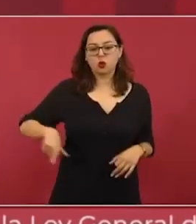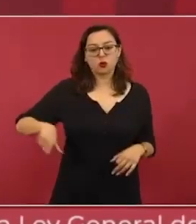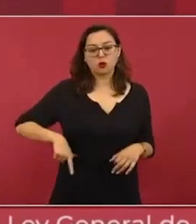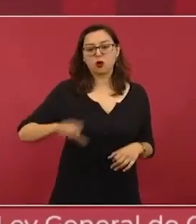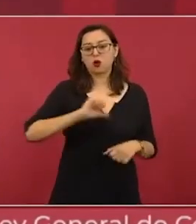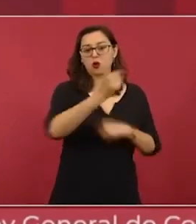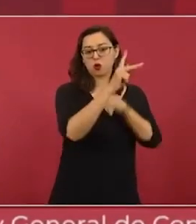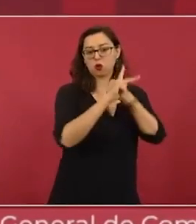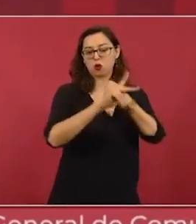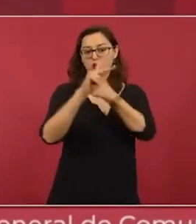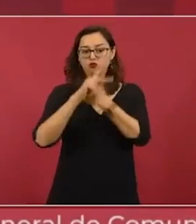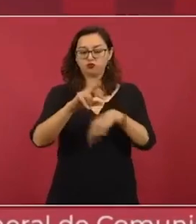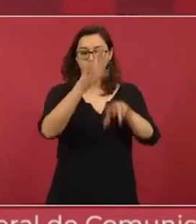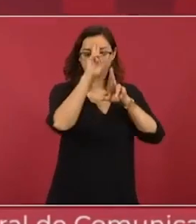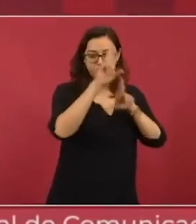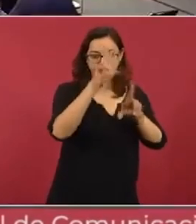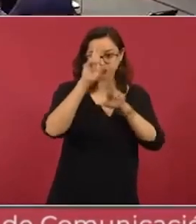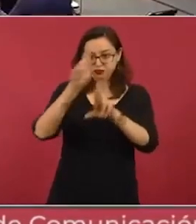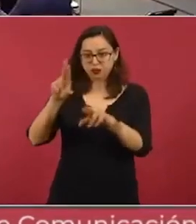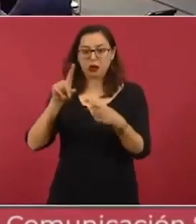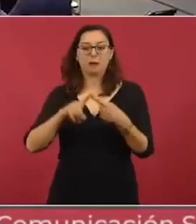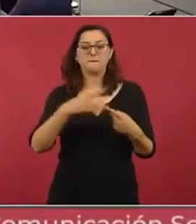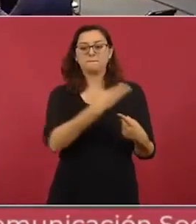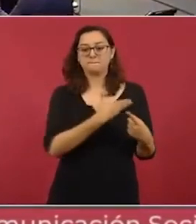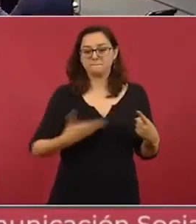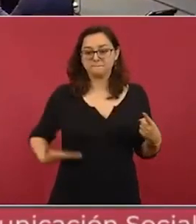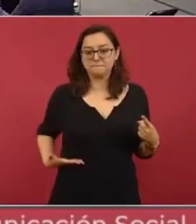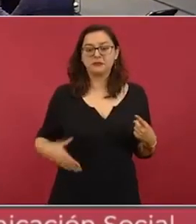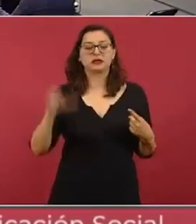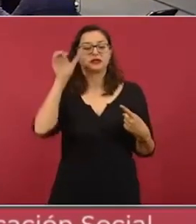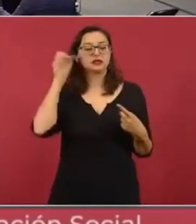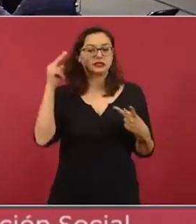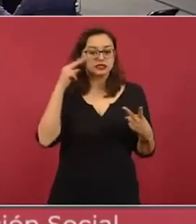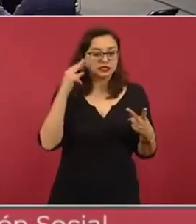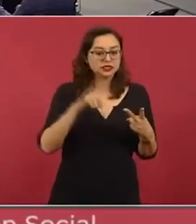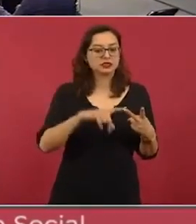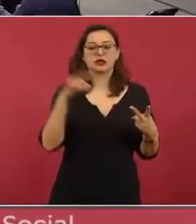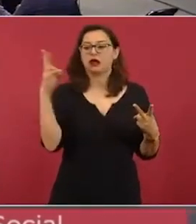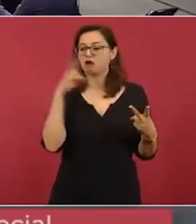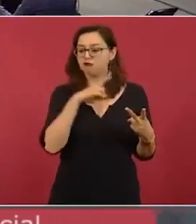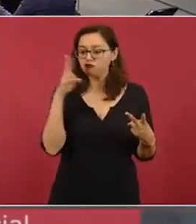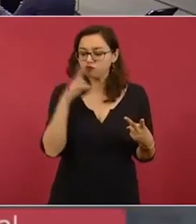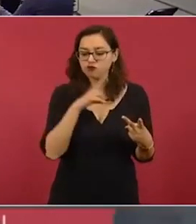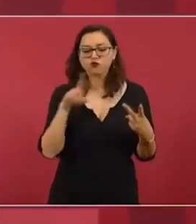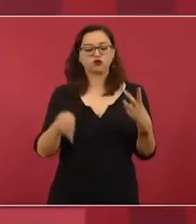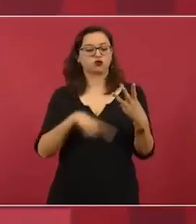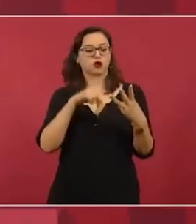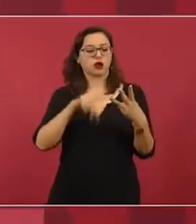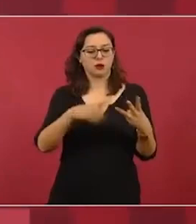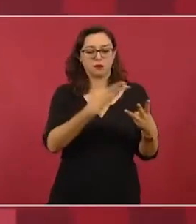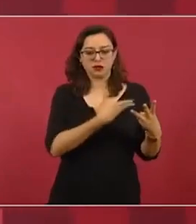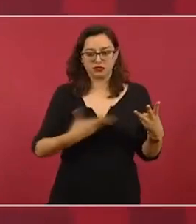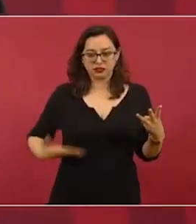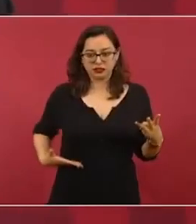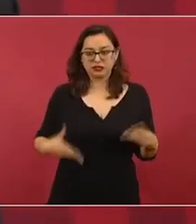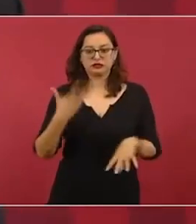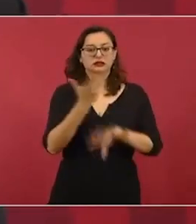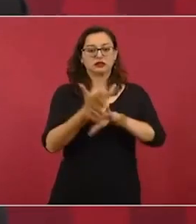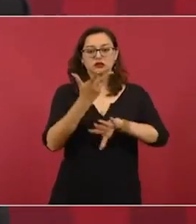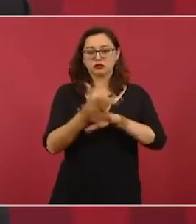al presidente de China, al presidente de Rusia, al presidente Biden